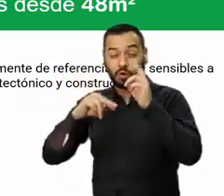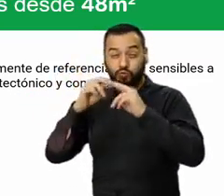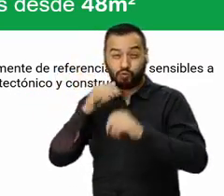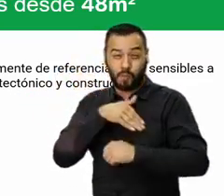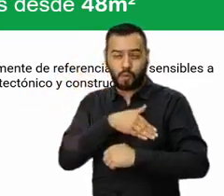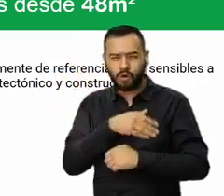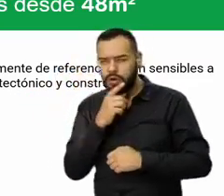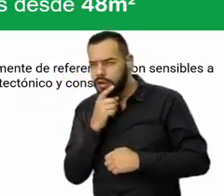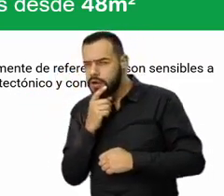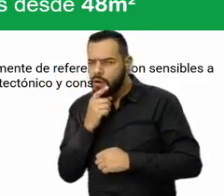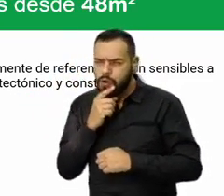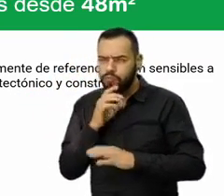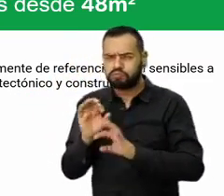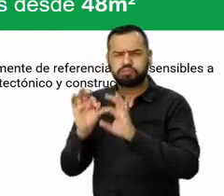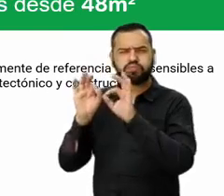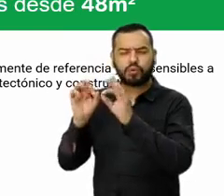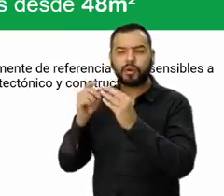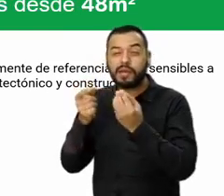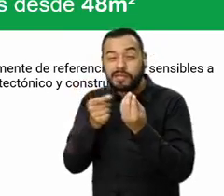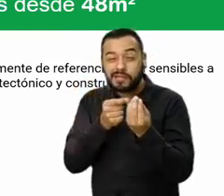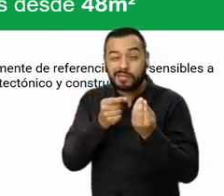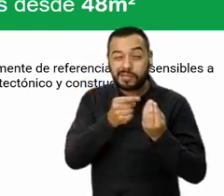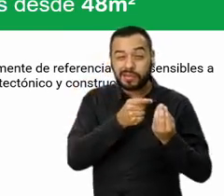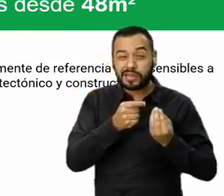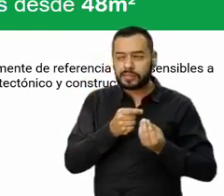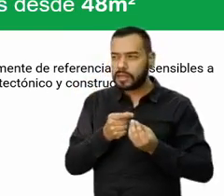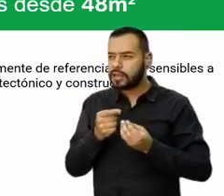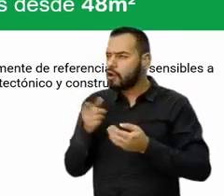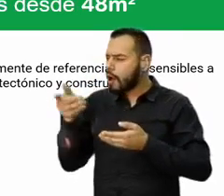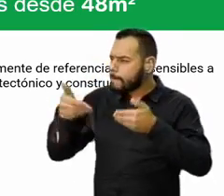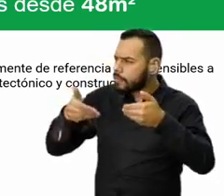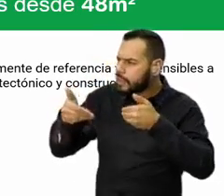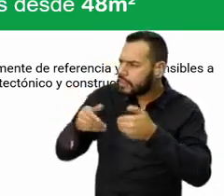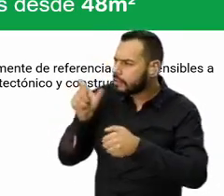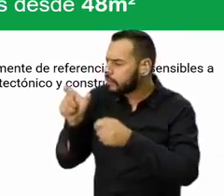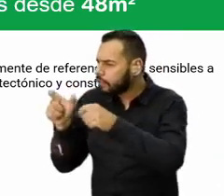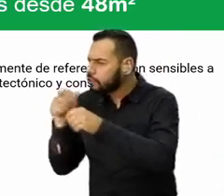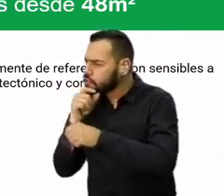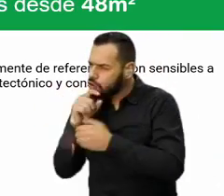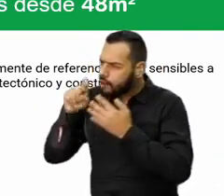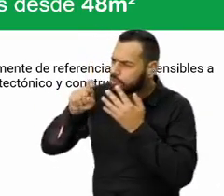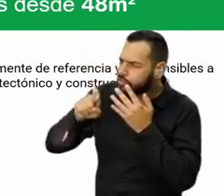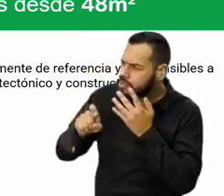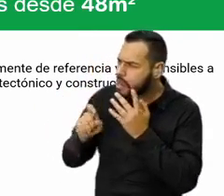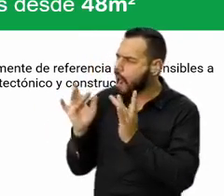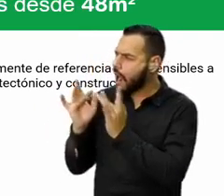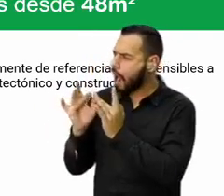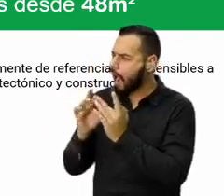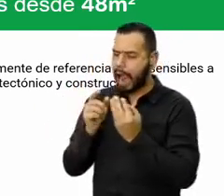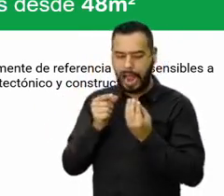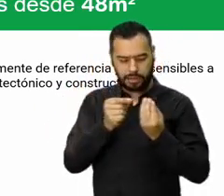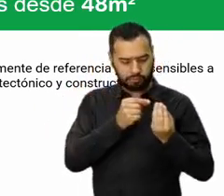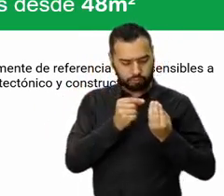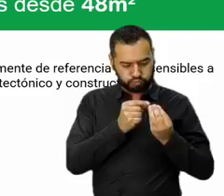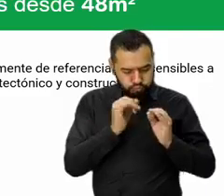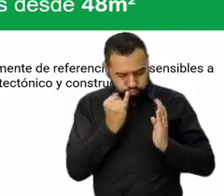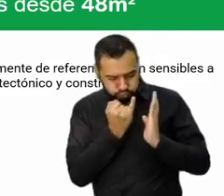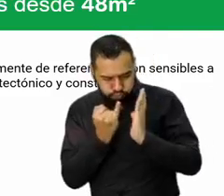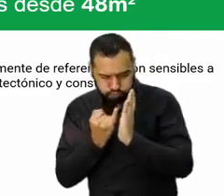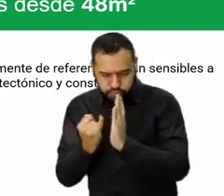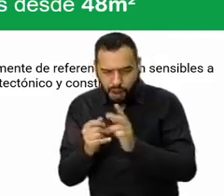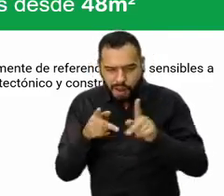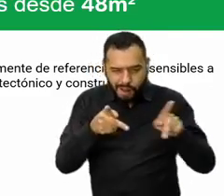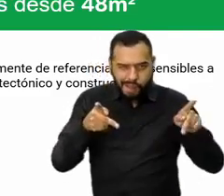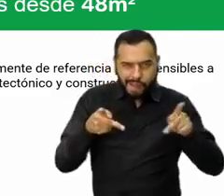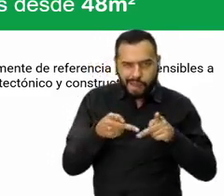están dados por nuestros clientes. Nuestros diseñadores escuchan la razón y de acuerdo a esa necesidad es que son los apartamentos